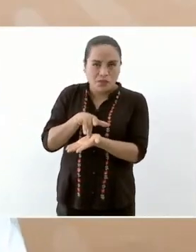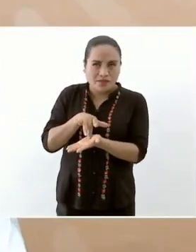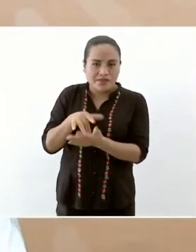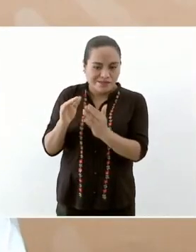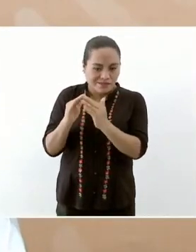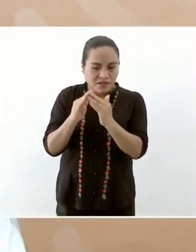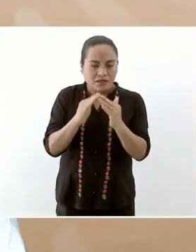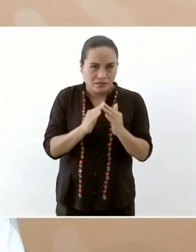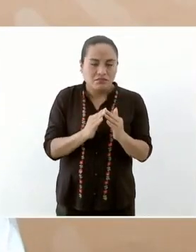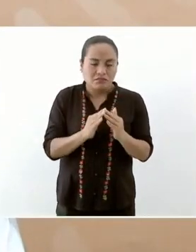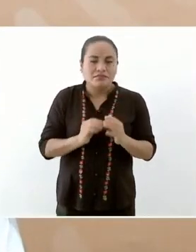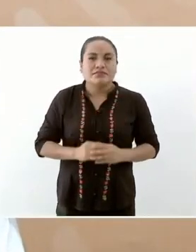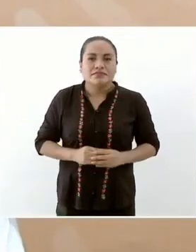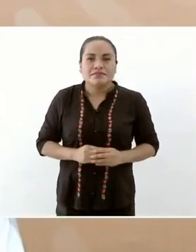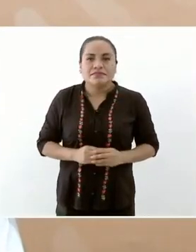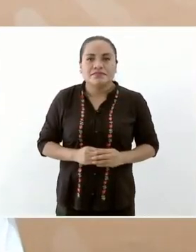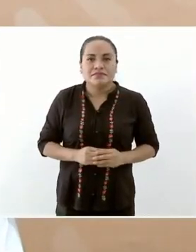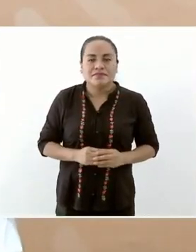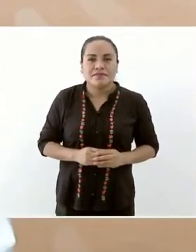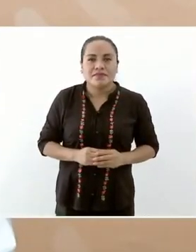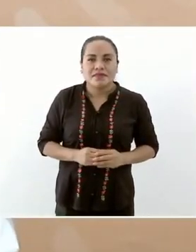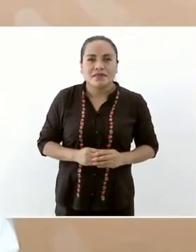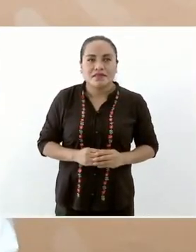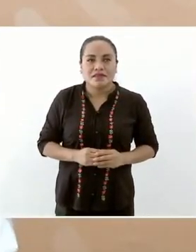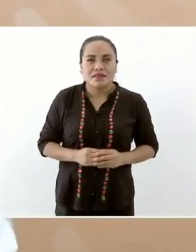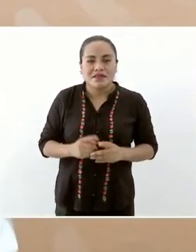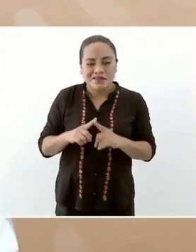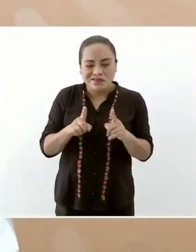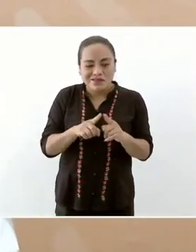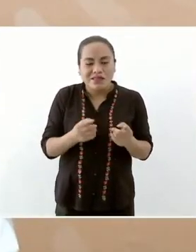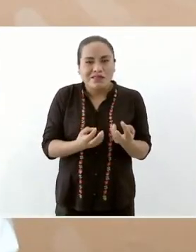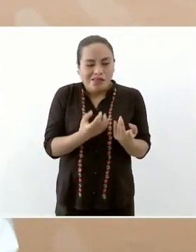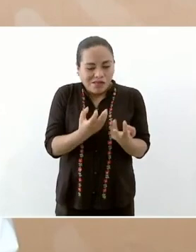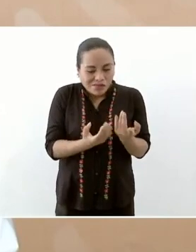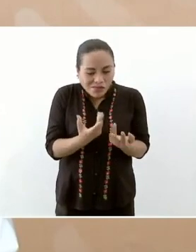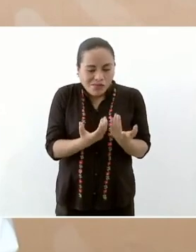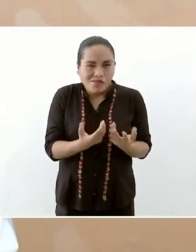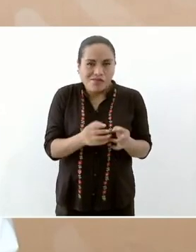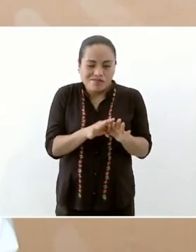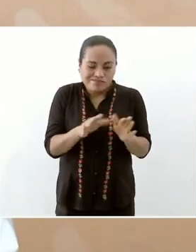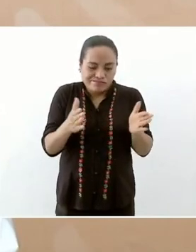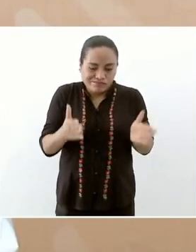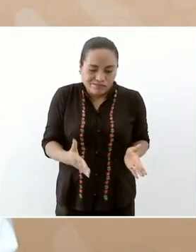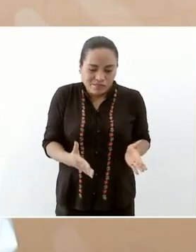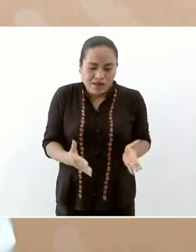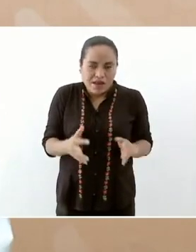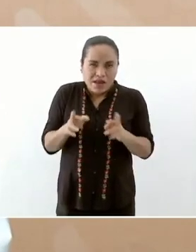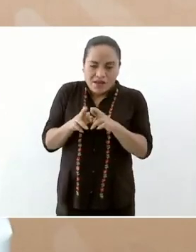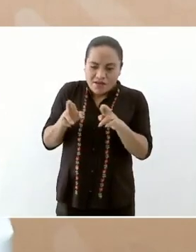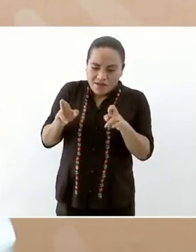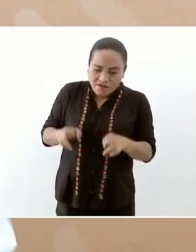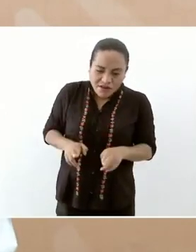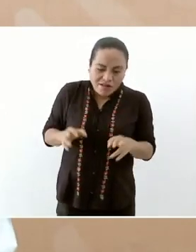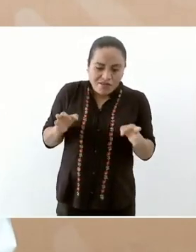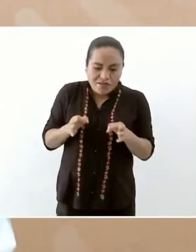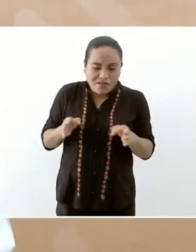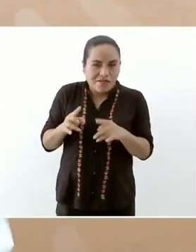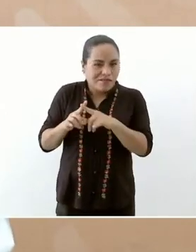de electrodomésticos o en seres